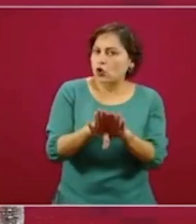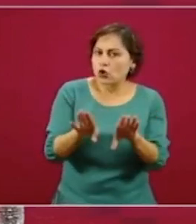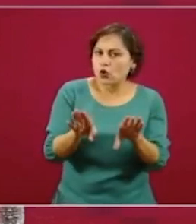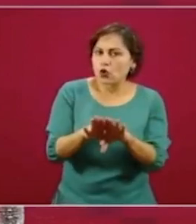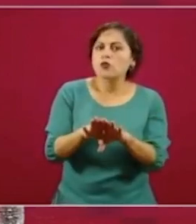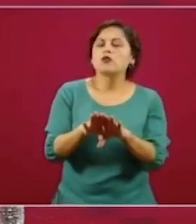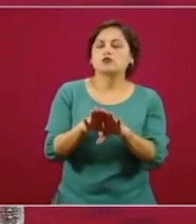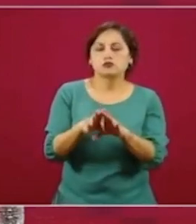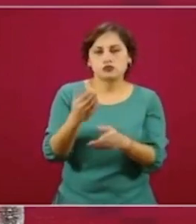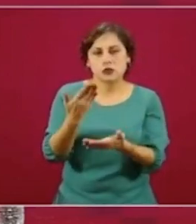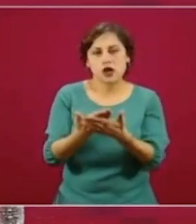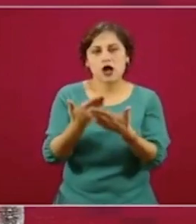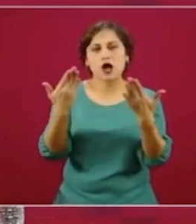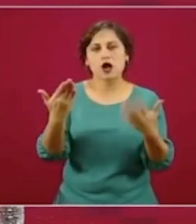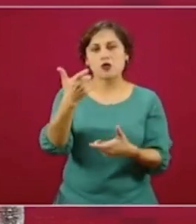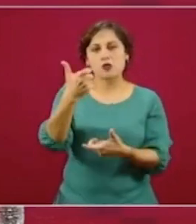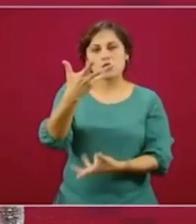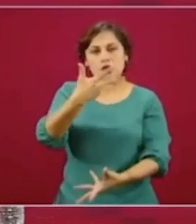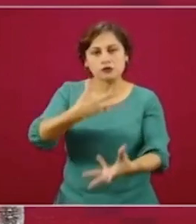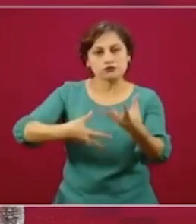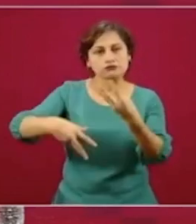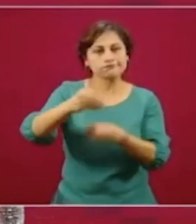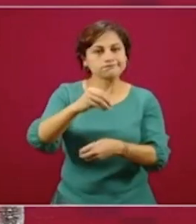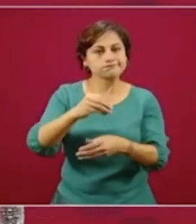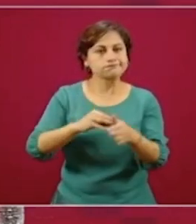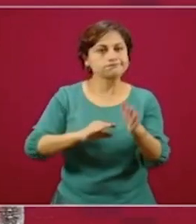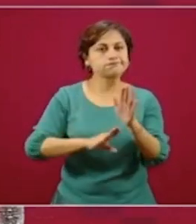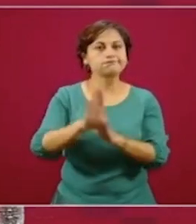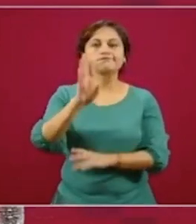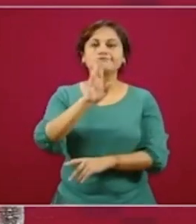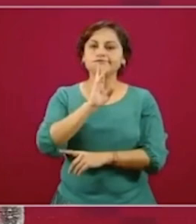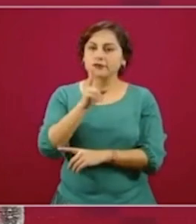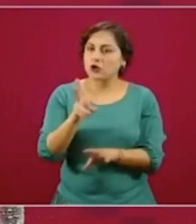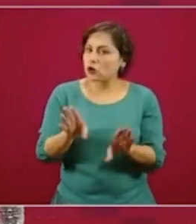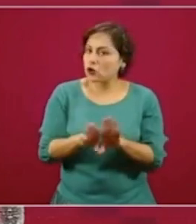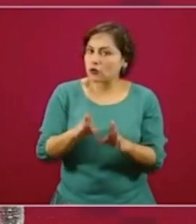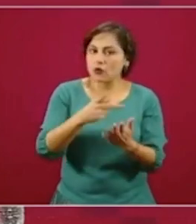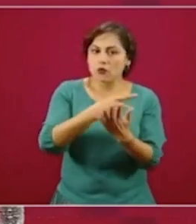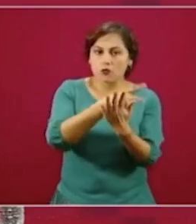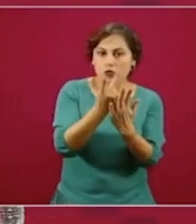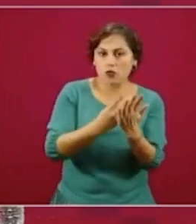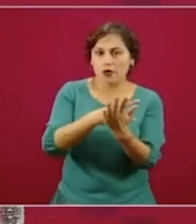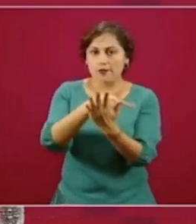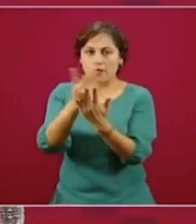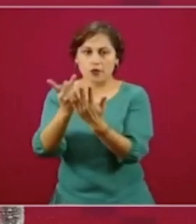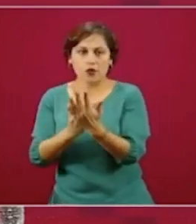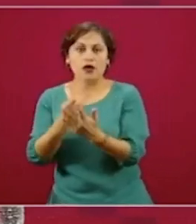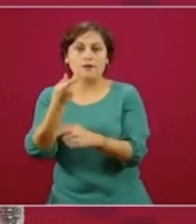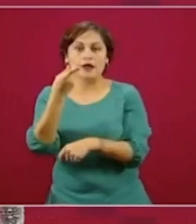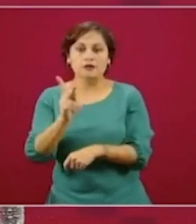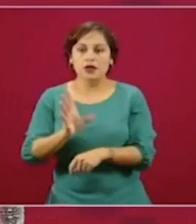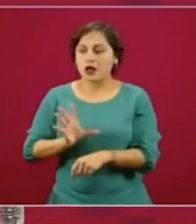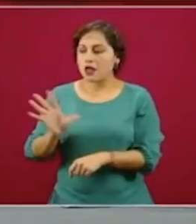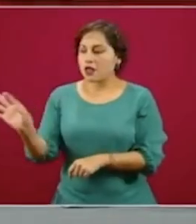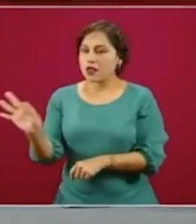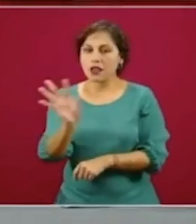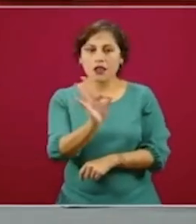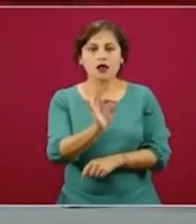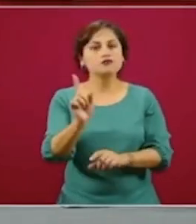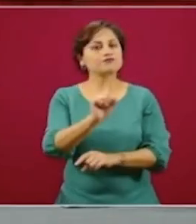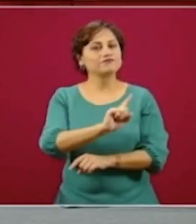económica, que es la ejecución de estos programas en forma directa y sin intermediarios.